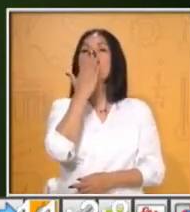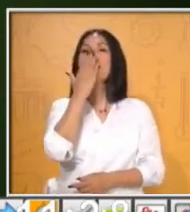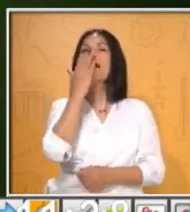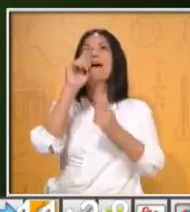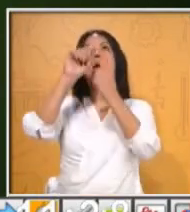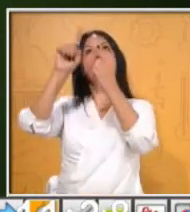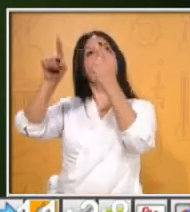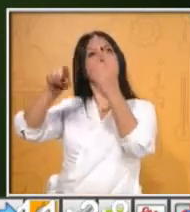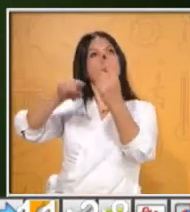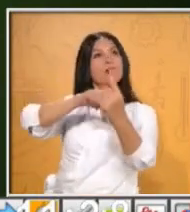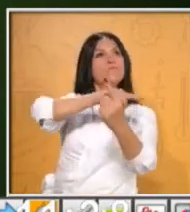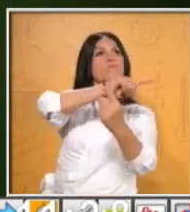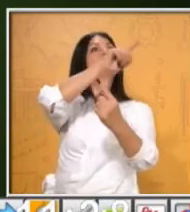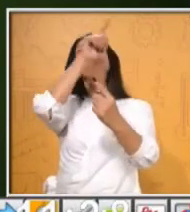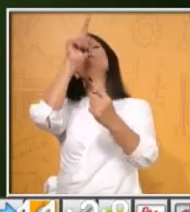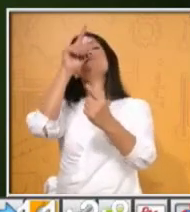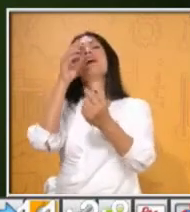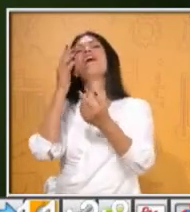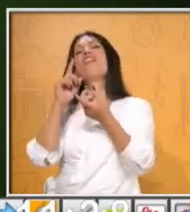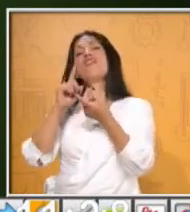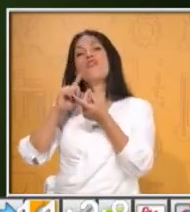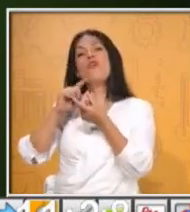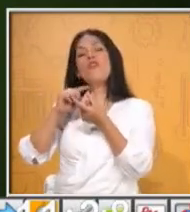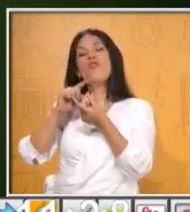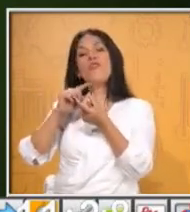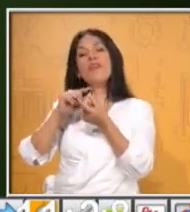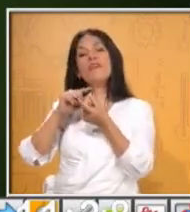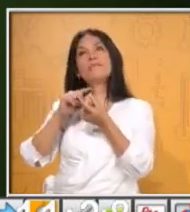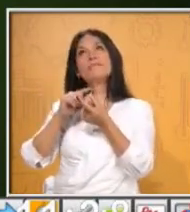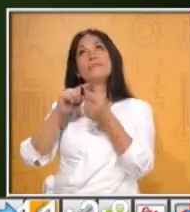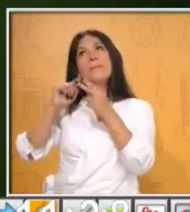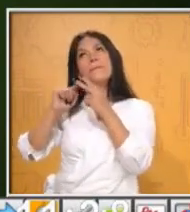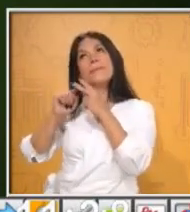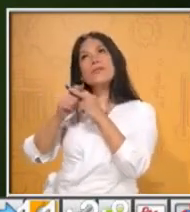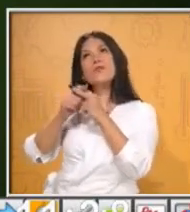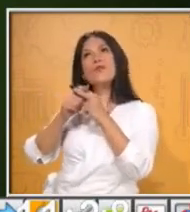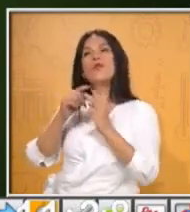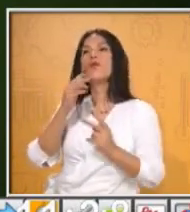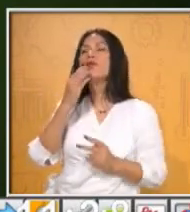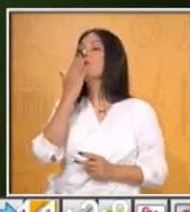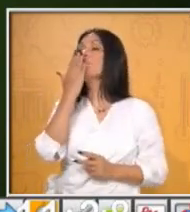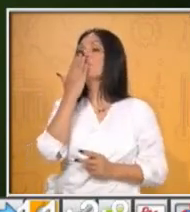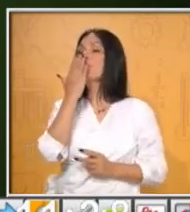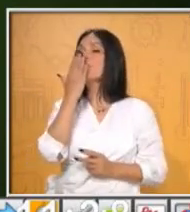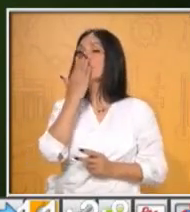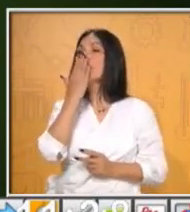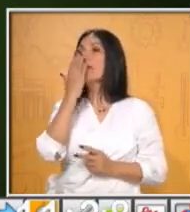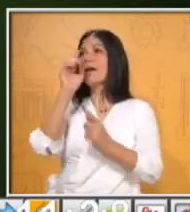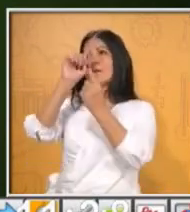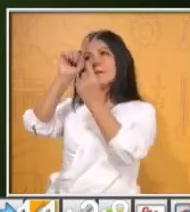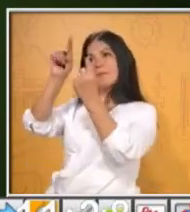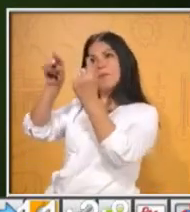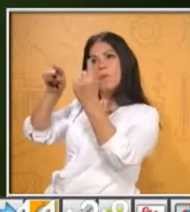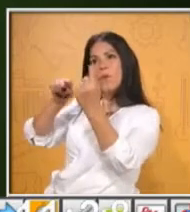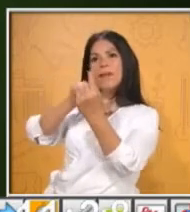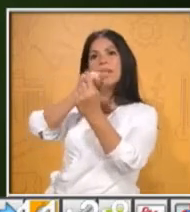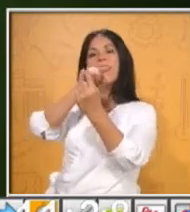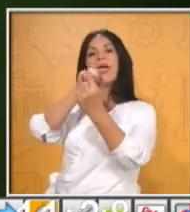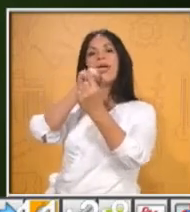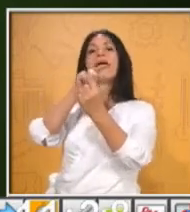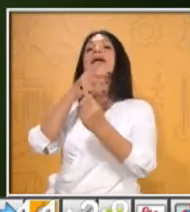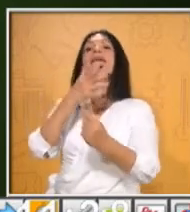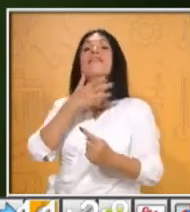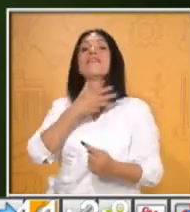dónde llego? Si estaba en Sonora, maestra, e hicimos un giro de un cuarto, llegaremos a Jalisco.